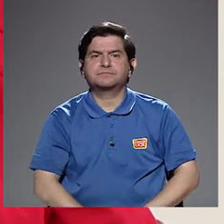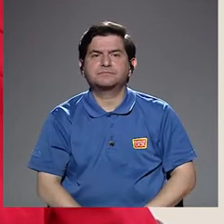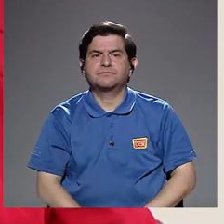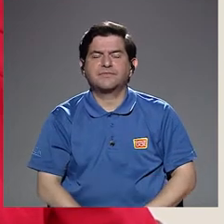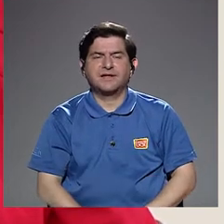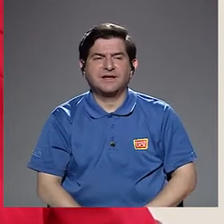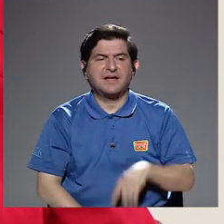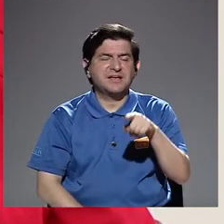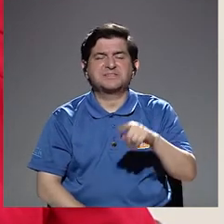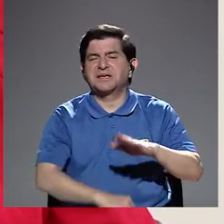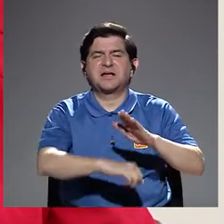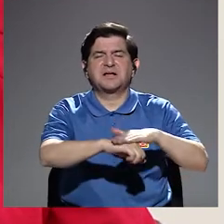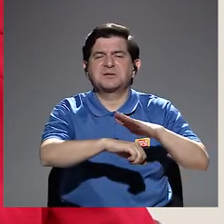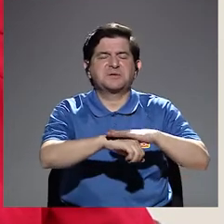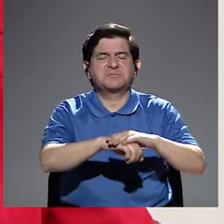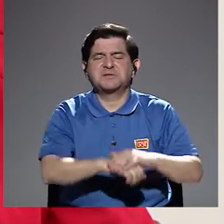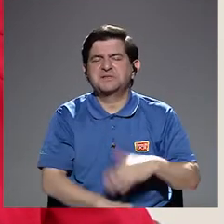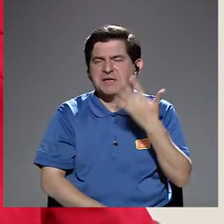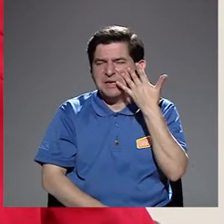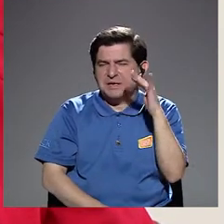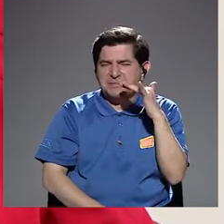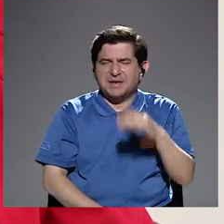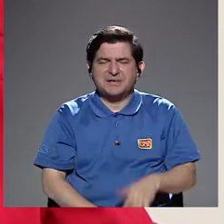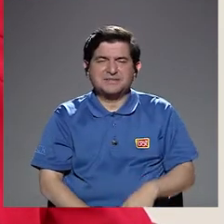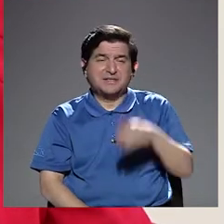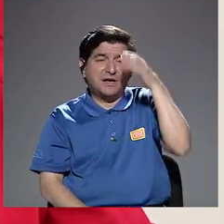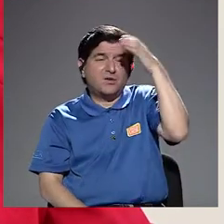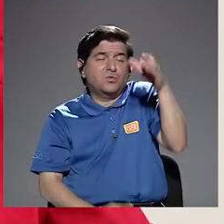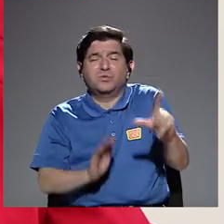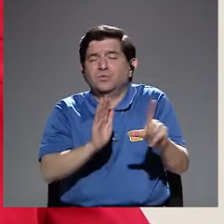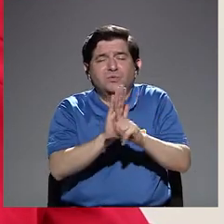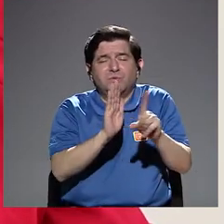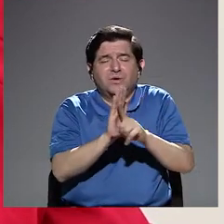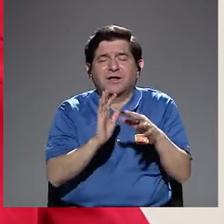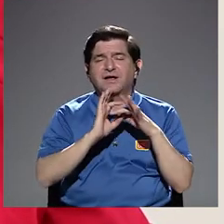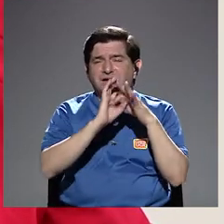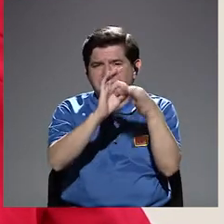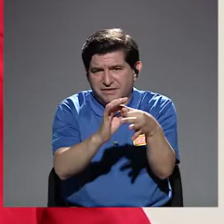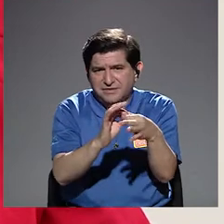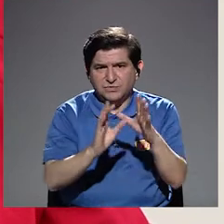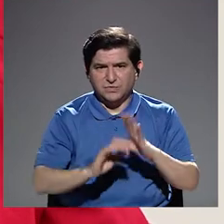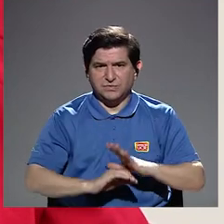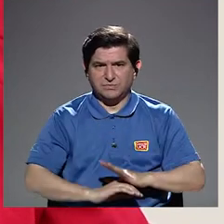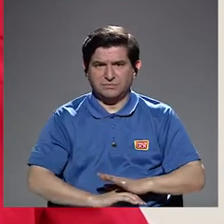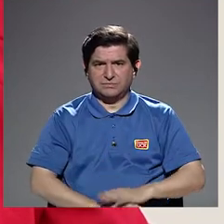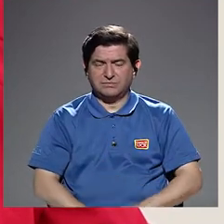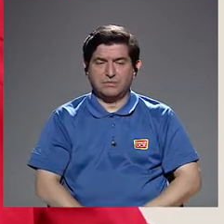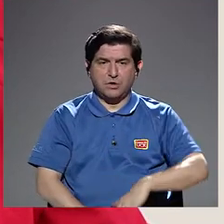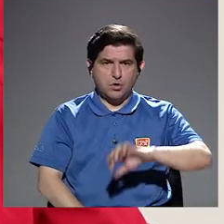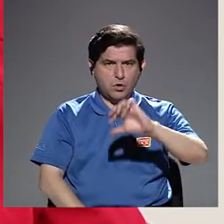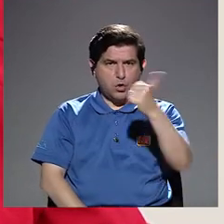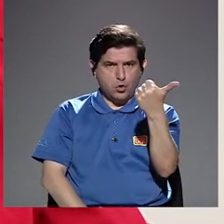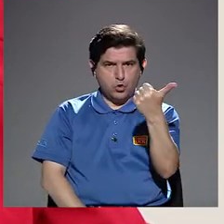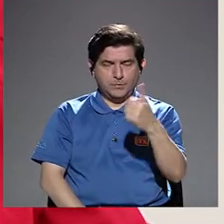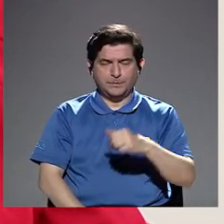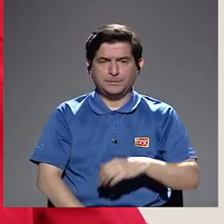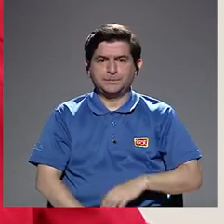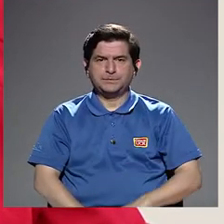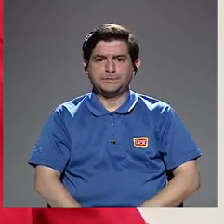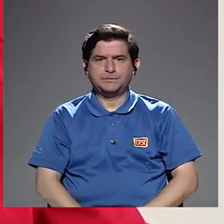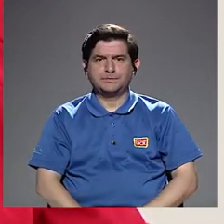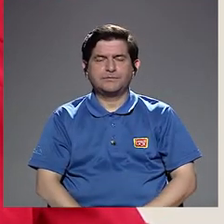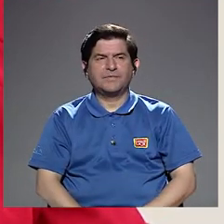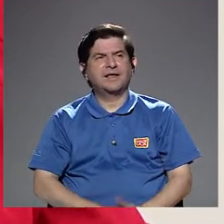La legitimación cultural de este tipo de relaciones. El otro aspecto, bueno,